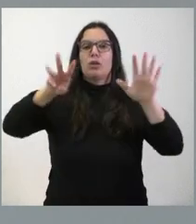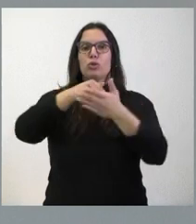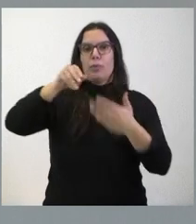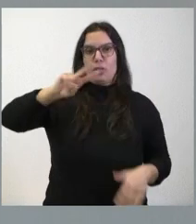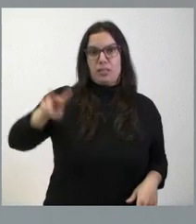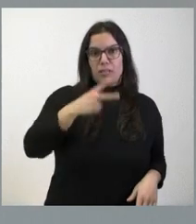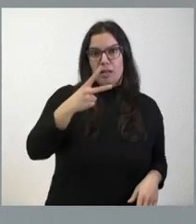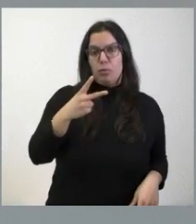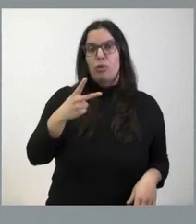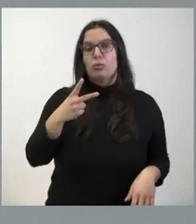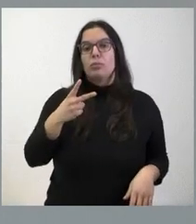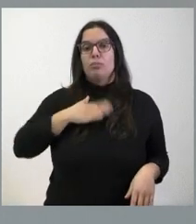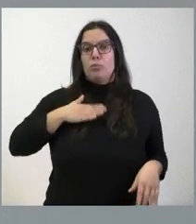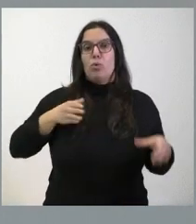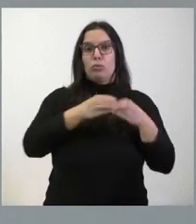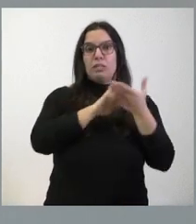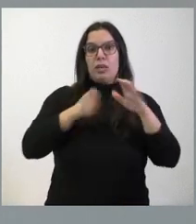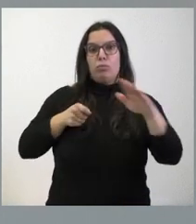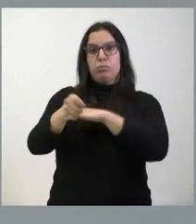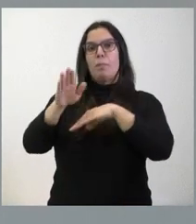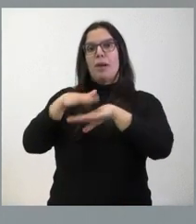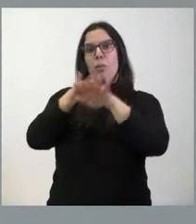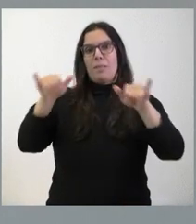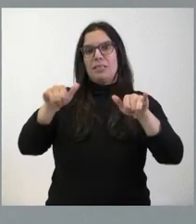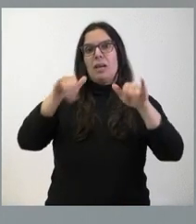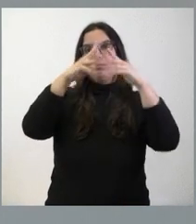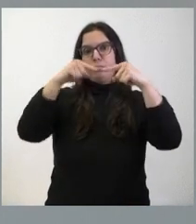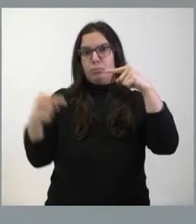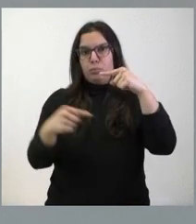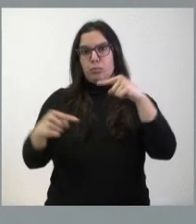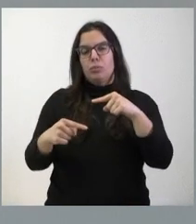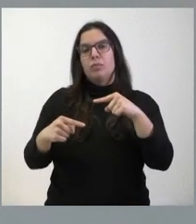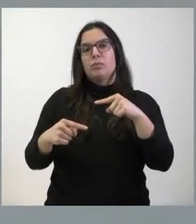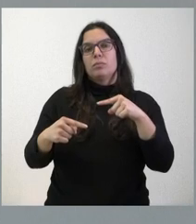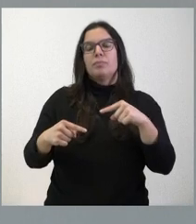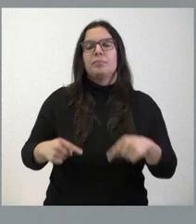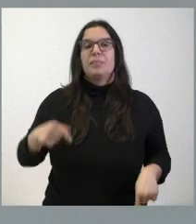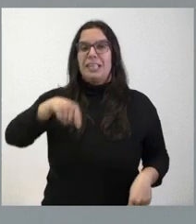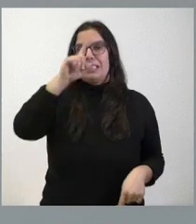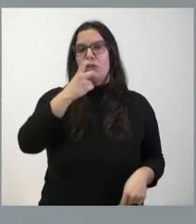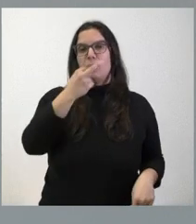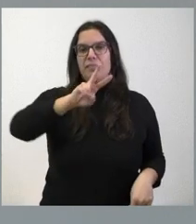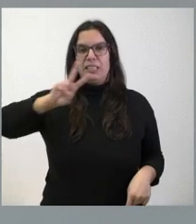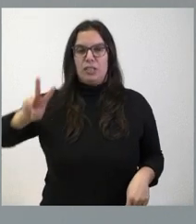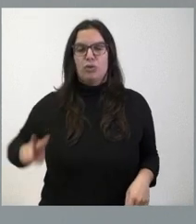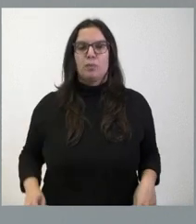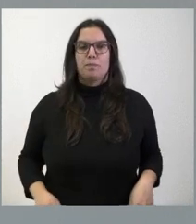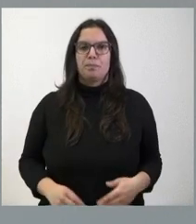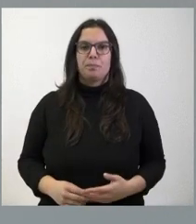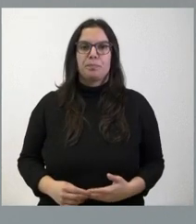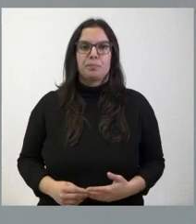euros que ha destinado la Junta de Castilla y León para paliar el déficit de explotación de este año 2022.